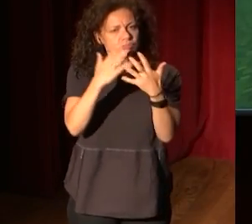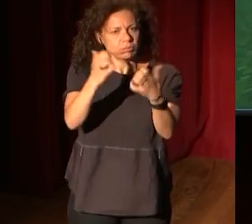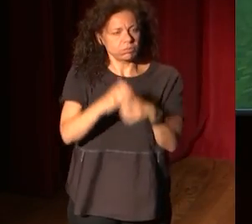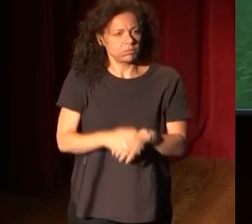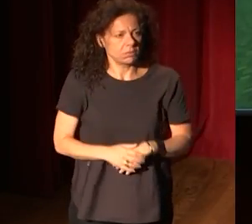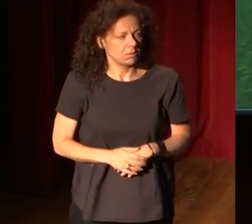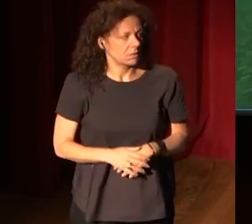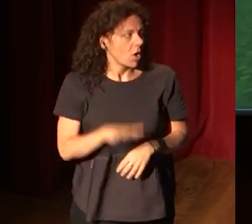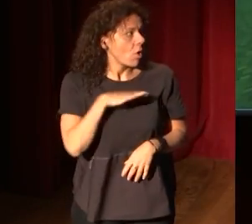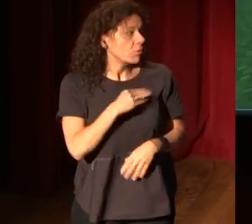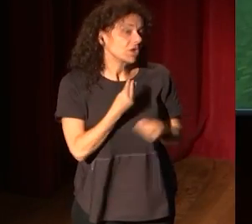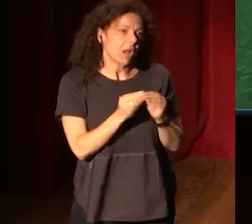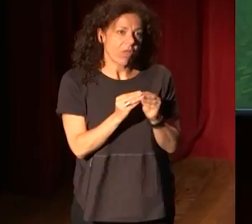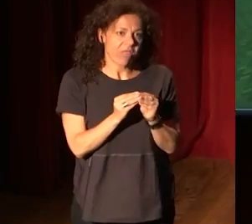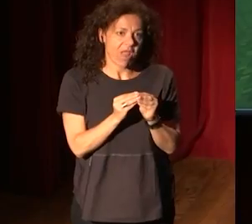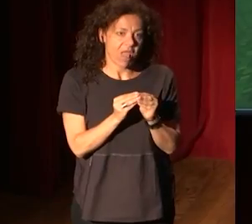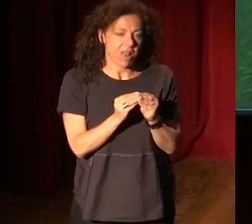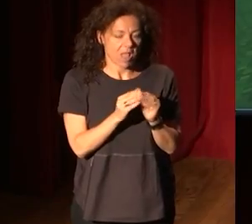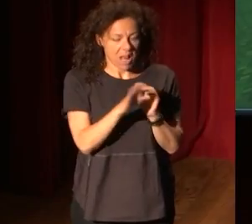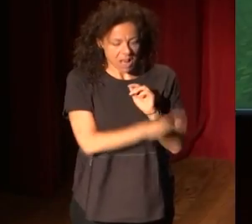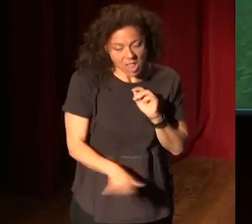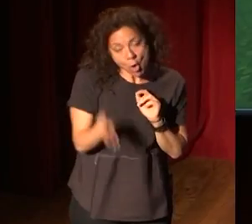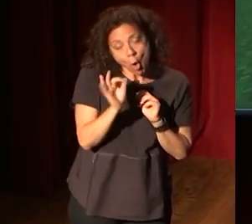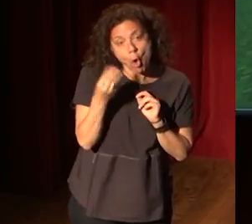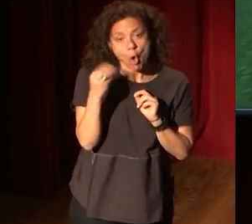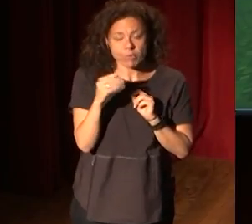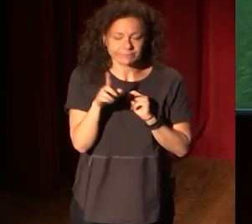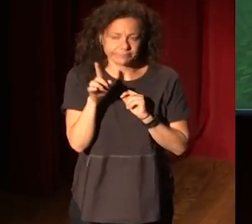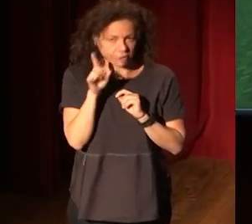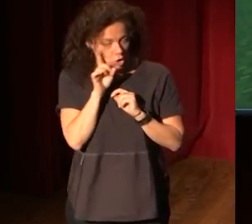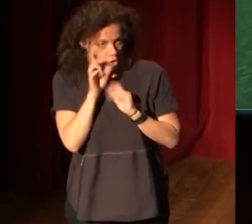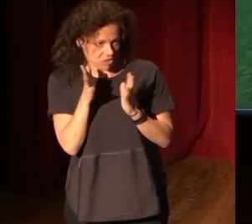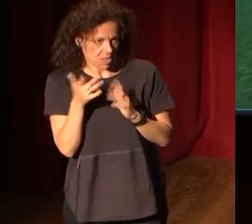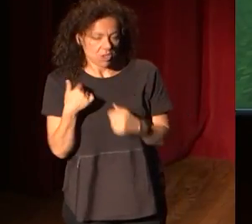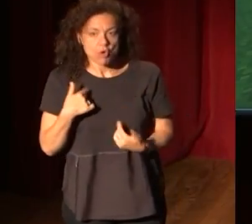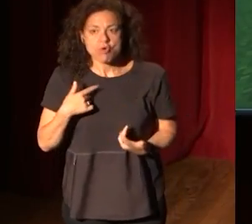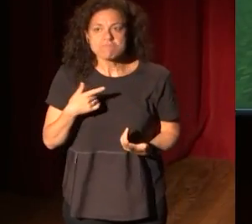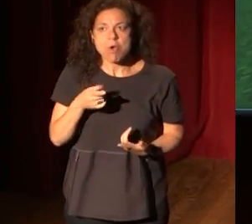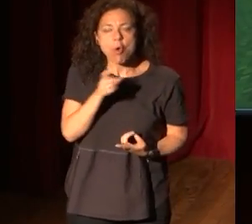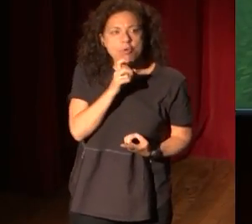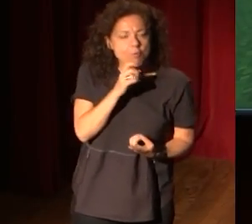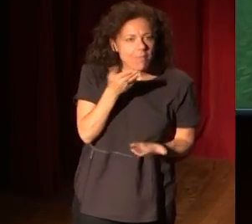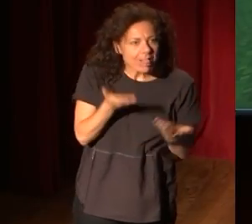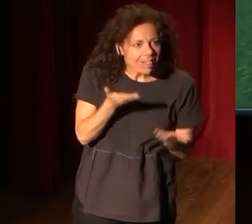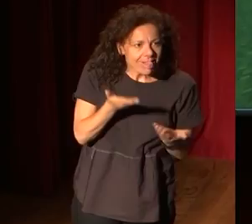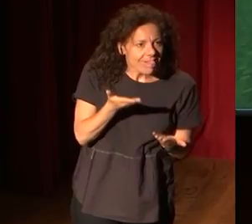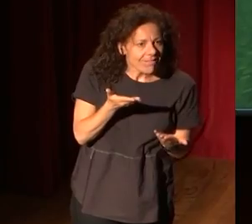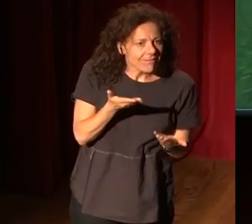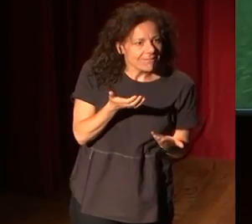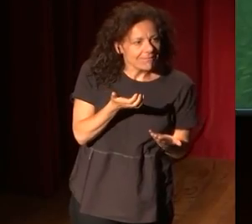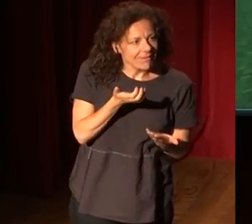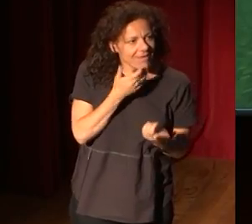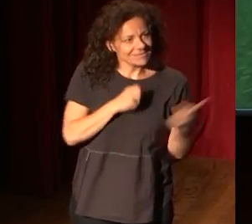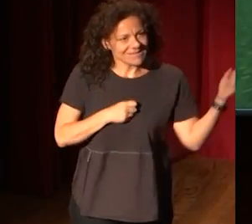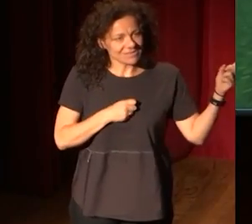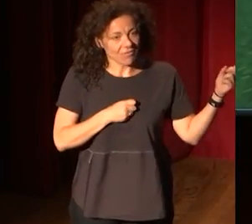lo desarrollaran niños o jóvenes para, no lo sé, soy incapaz de valorar si esto